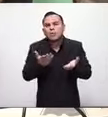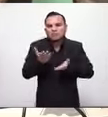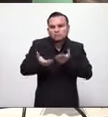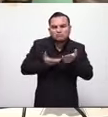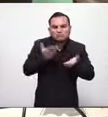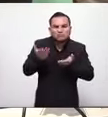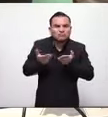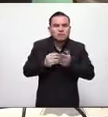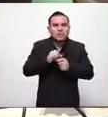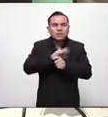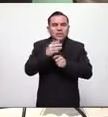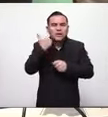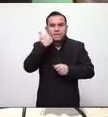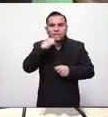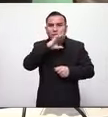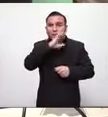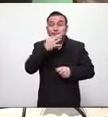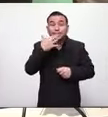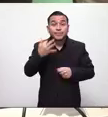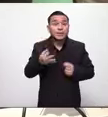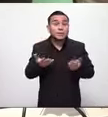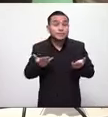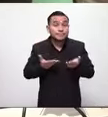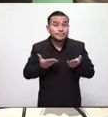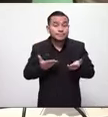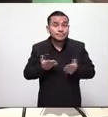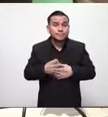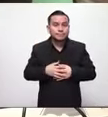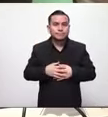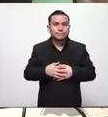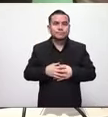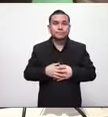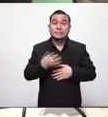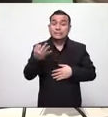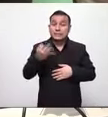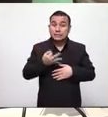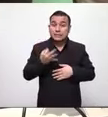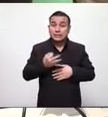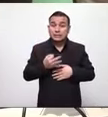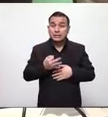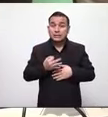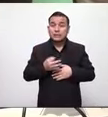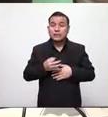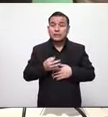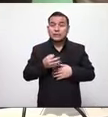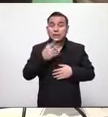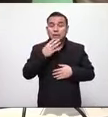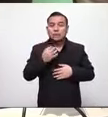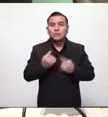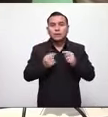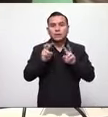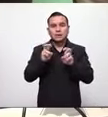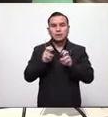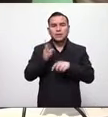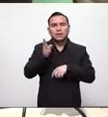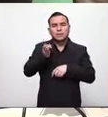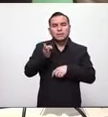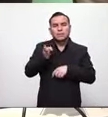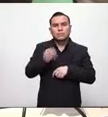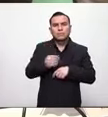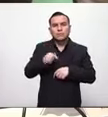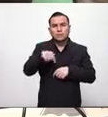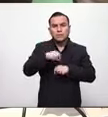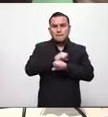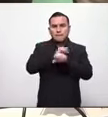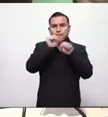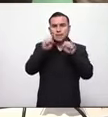espera con la apertura porque sin duda vamos a tener un impacto y dos el tema del transporte esta mañana